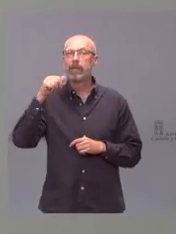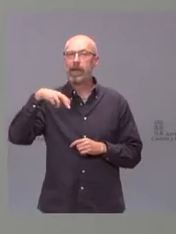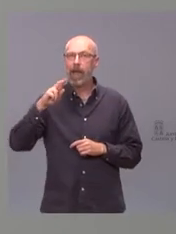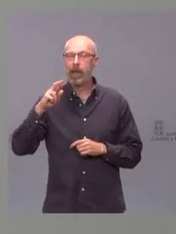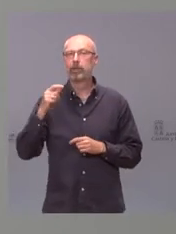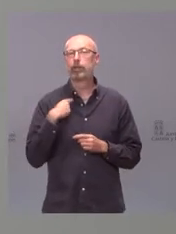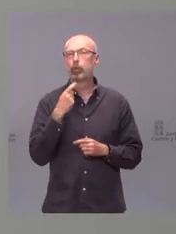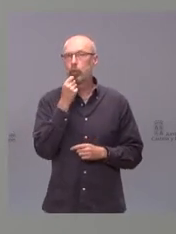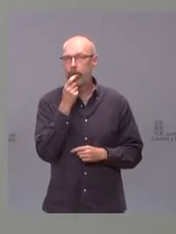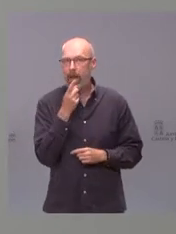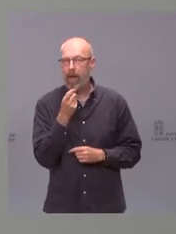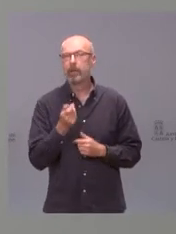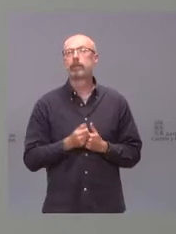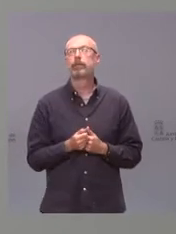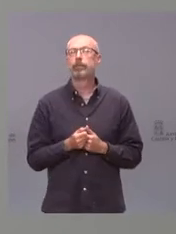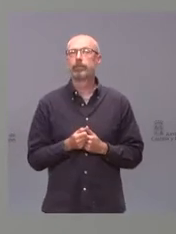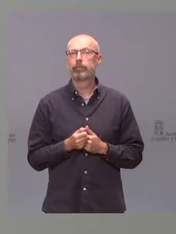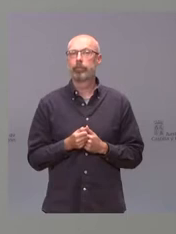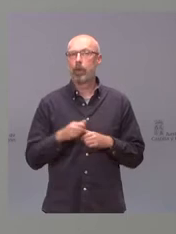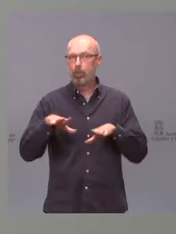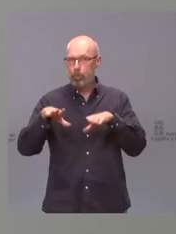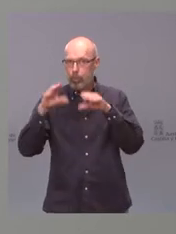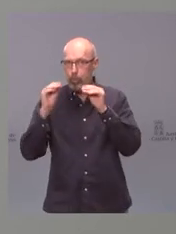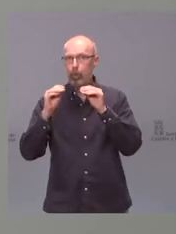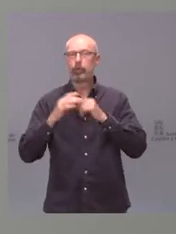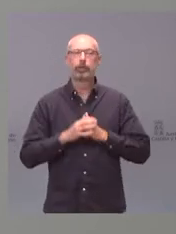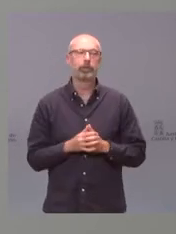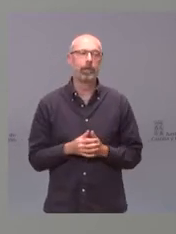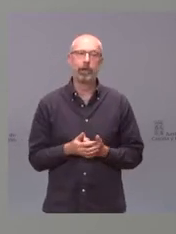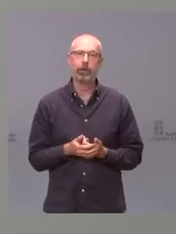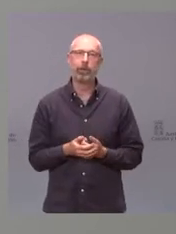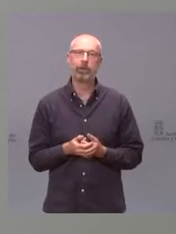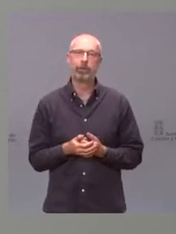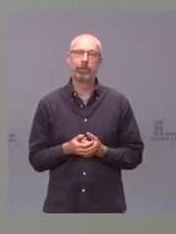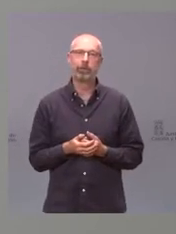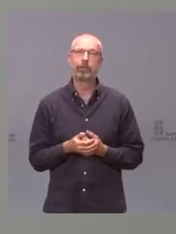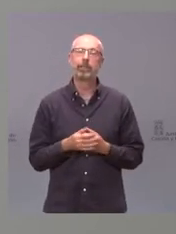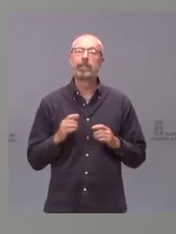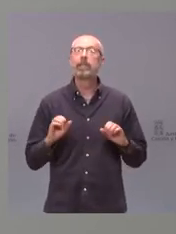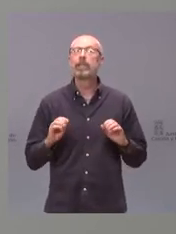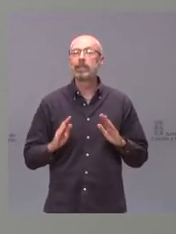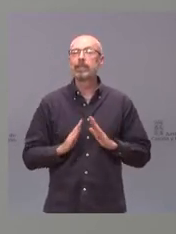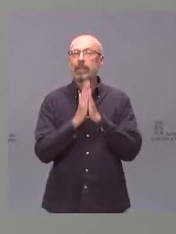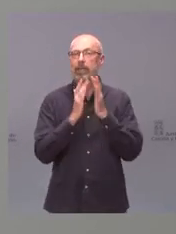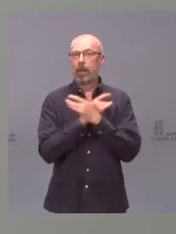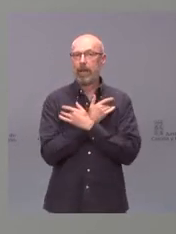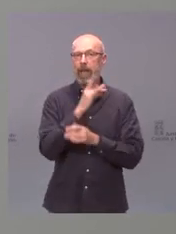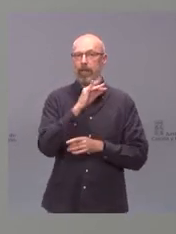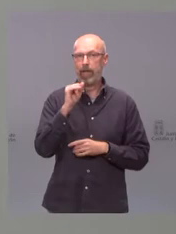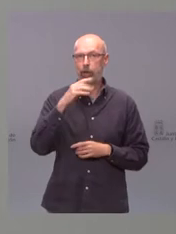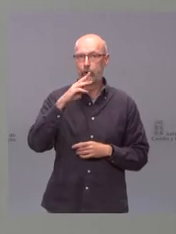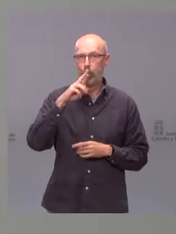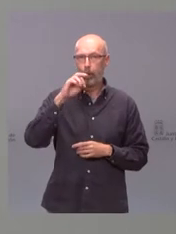Tudela de Duero 382, Burgos 378, Santa María de Tormes 353,